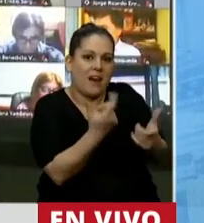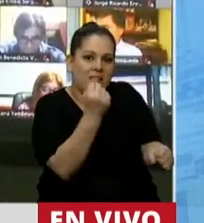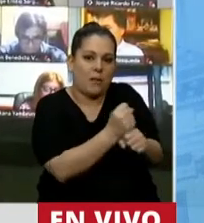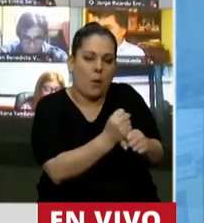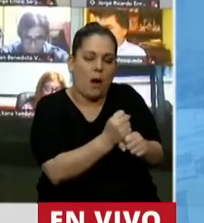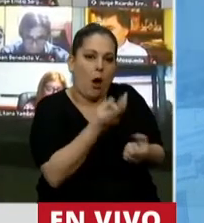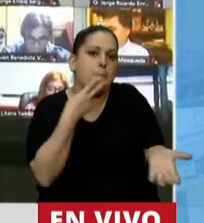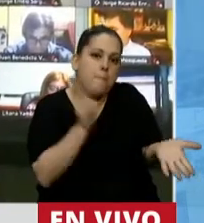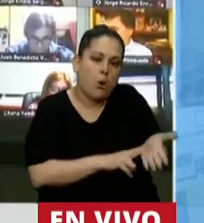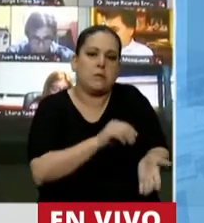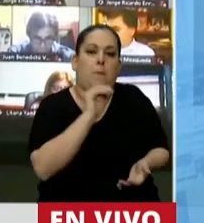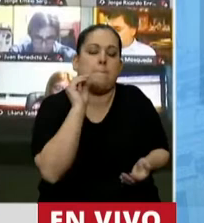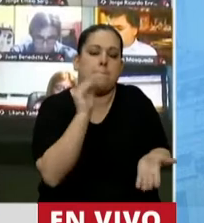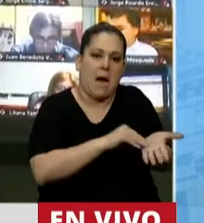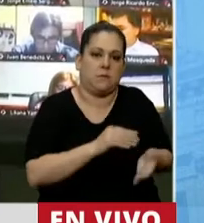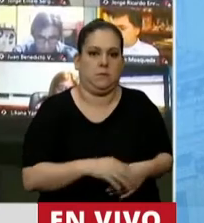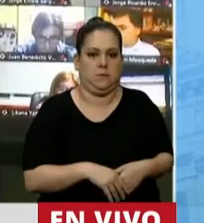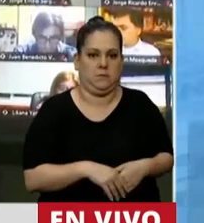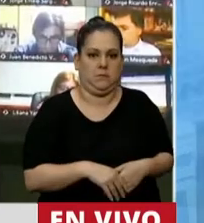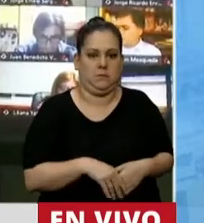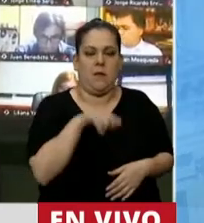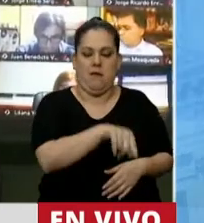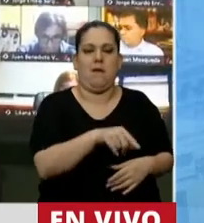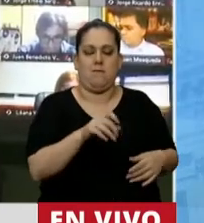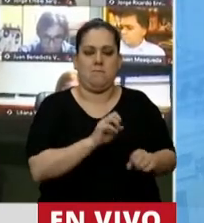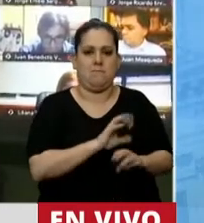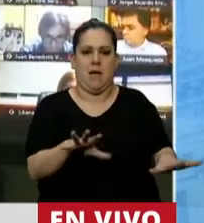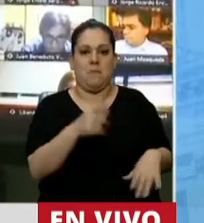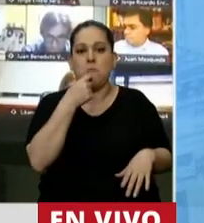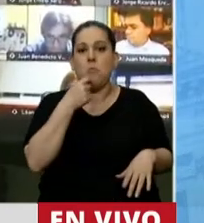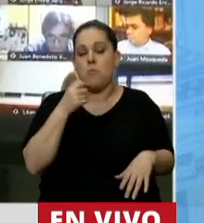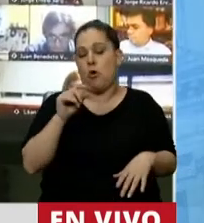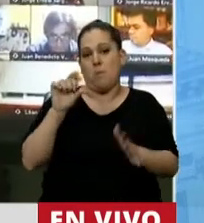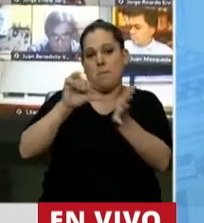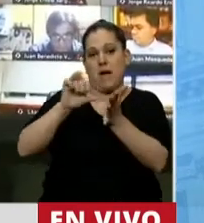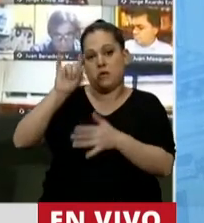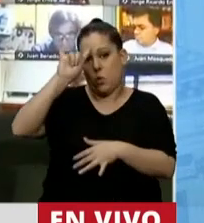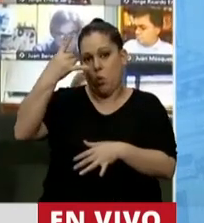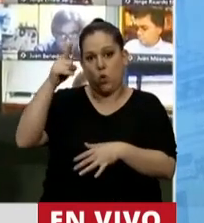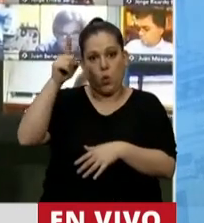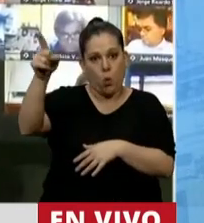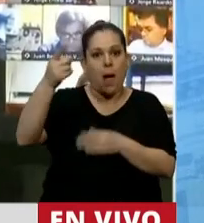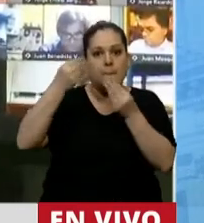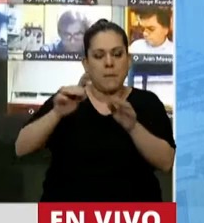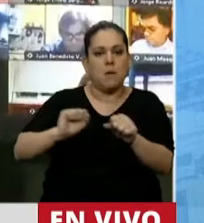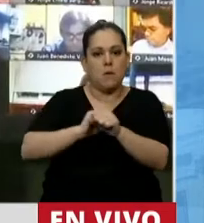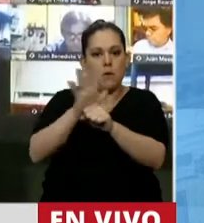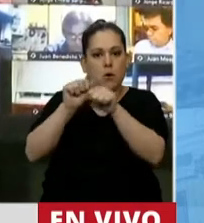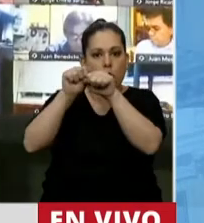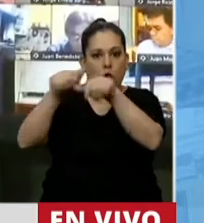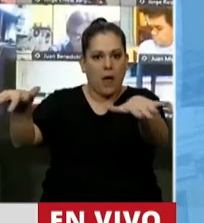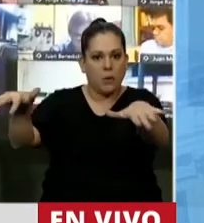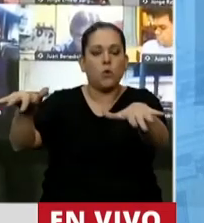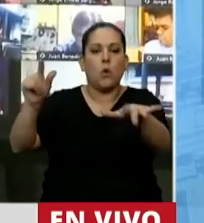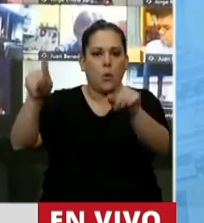y así vamos a contramano del mundo. Nuestro vecino Uruguay arrancó la pandemia y bajó los impuestos.